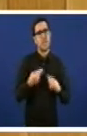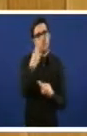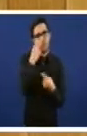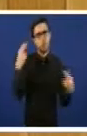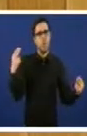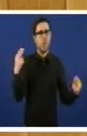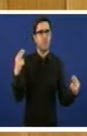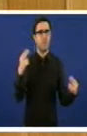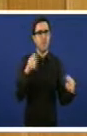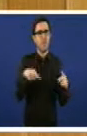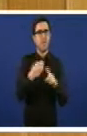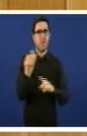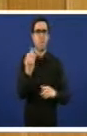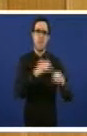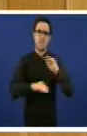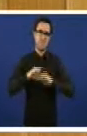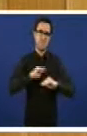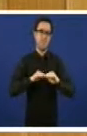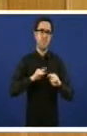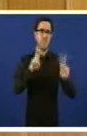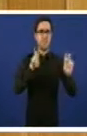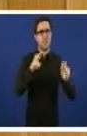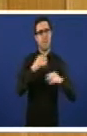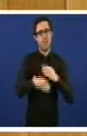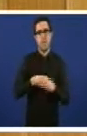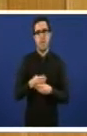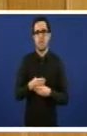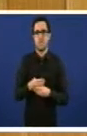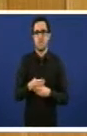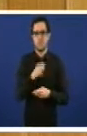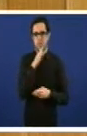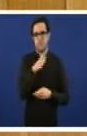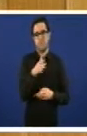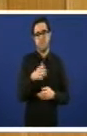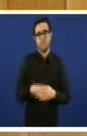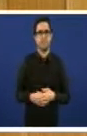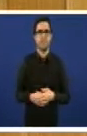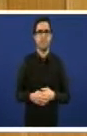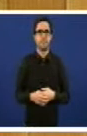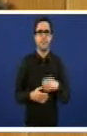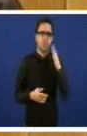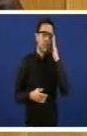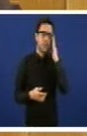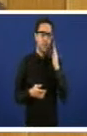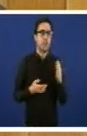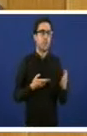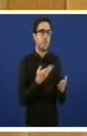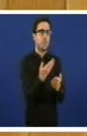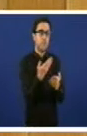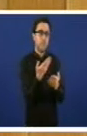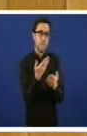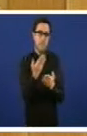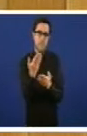que rectificar pola vía dos feitos cando se lles veoten en riba os feitos. Instámonos con esta iniciativa